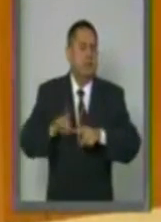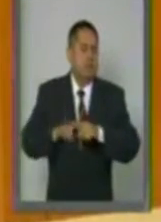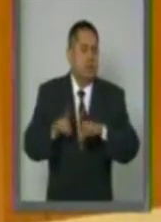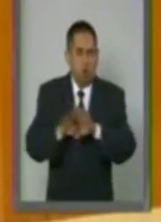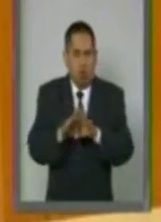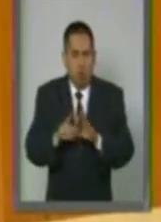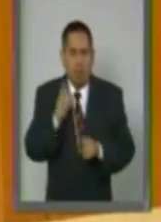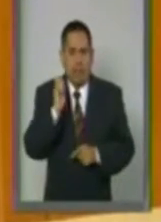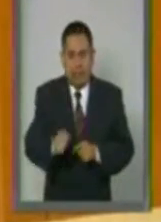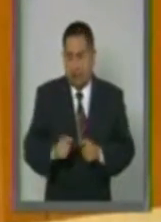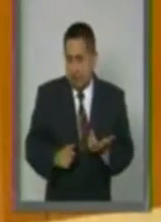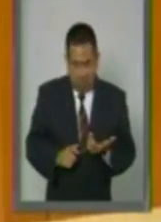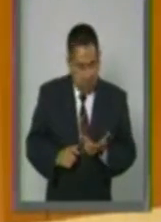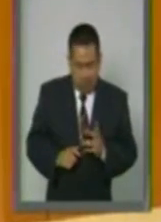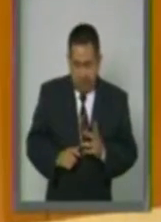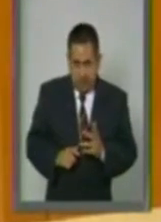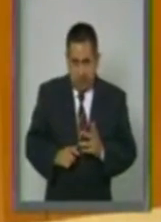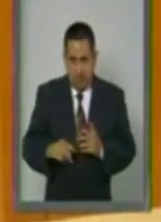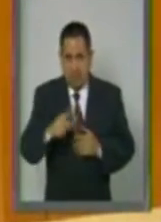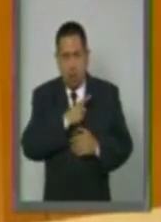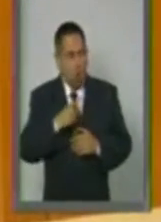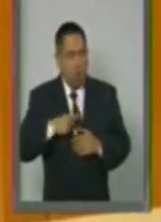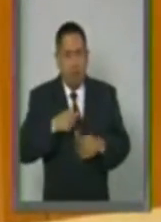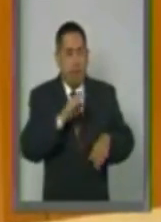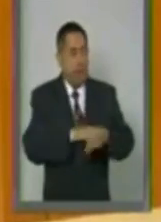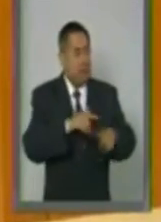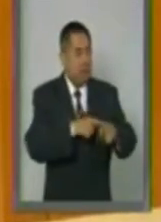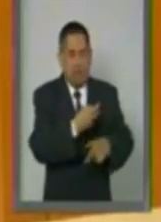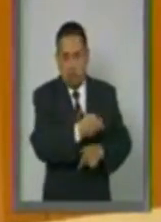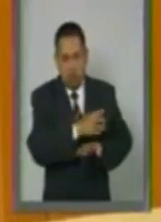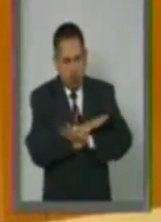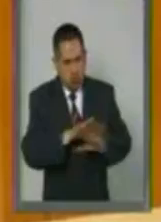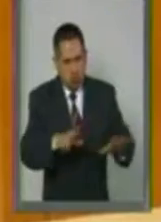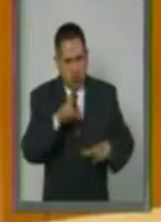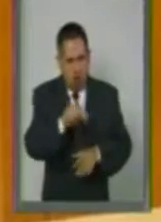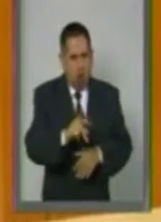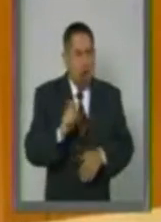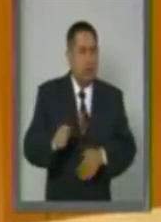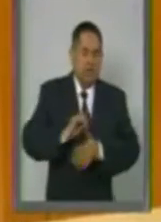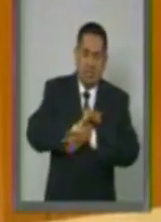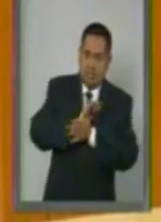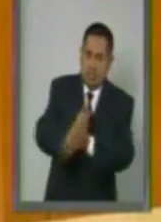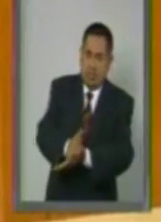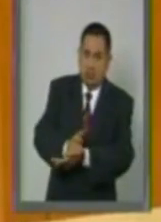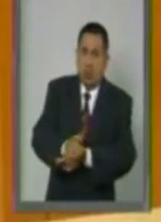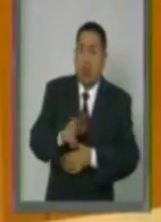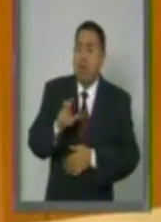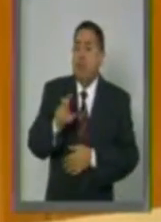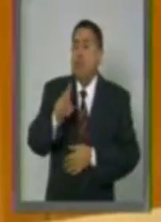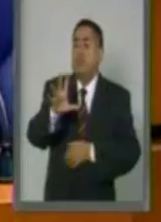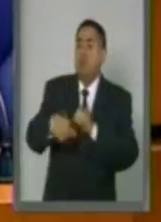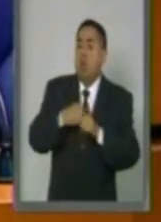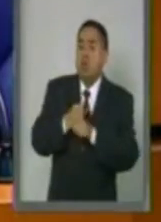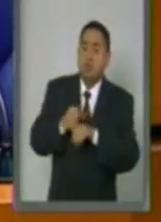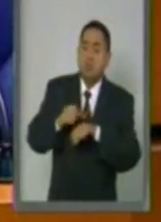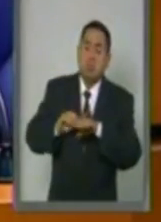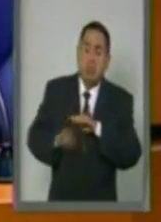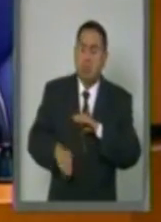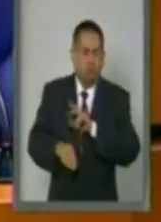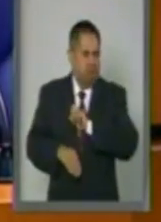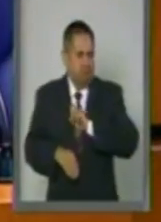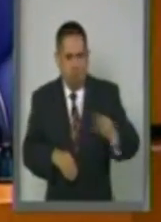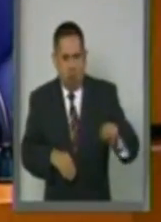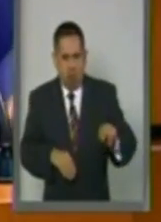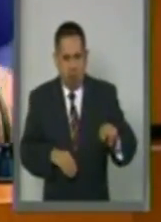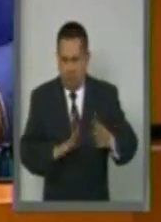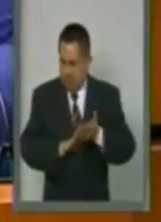con terminar, ponerle punto final a estos actos discriminatorios que tienen, que son, de las que